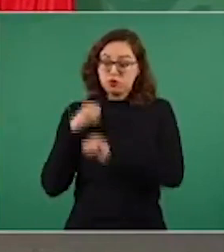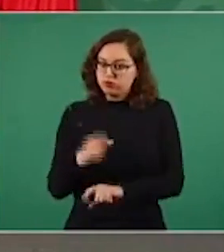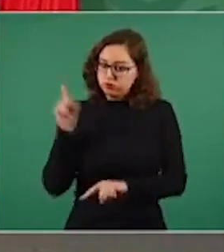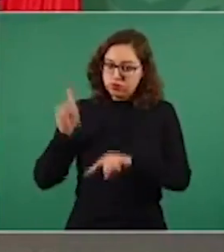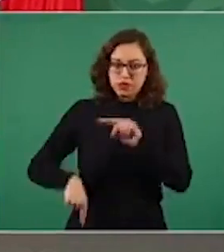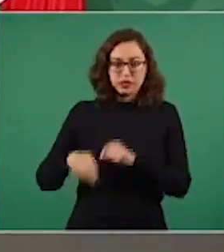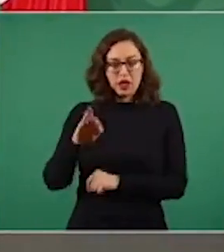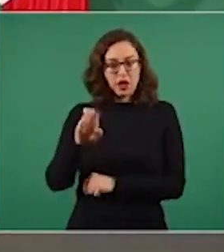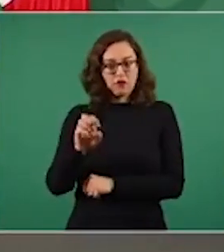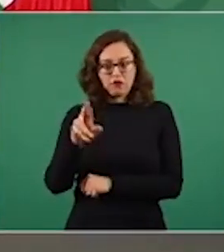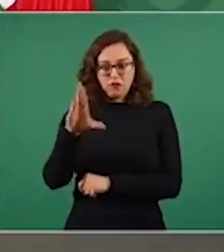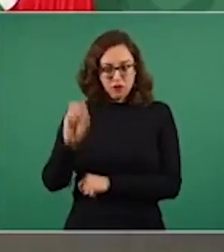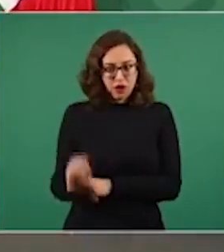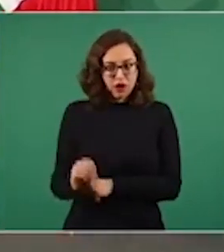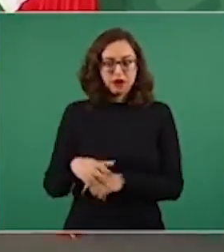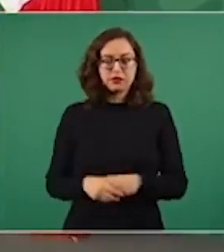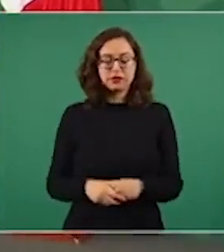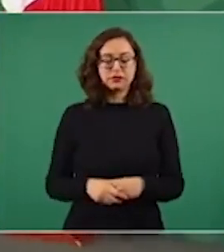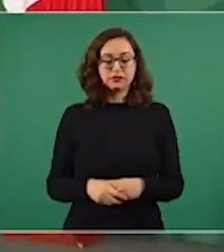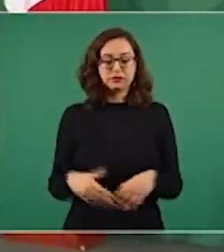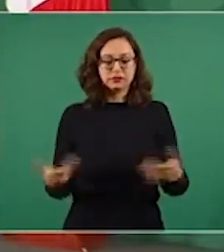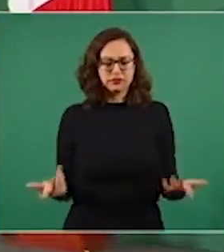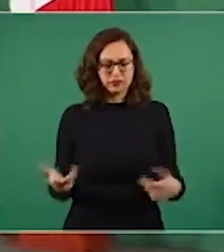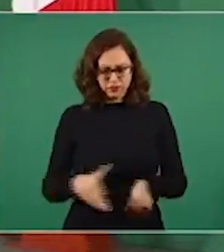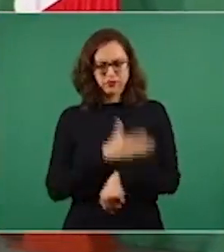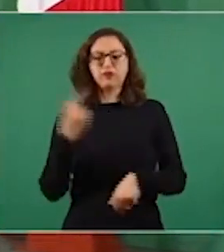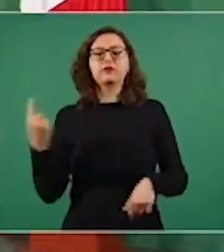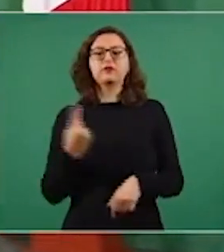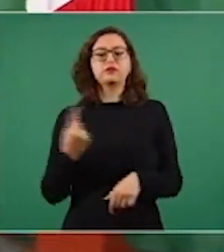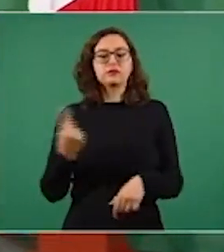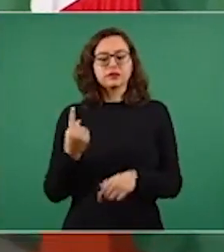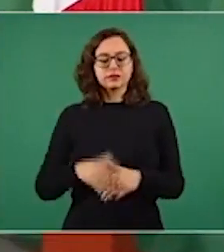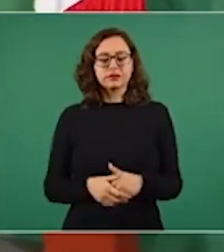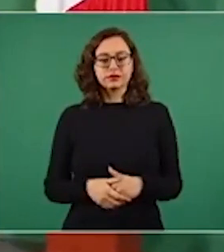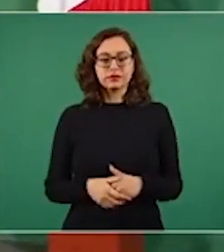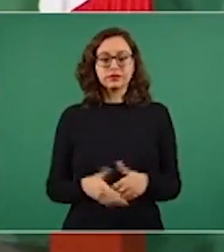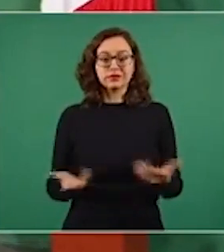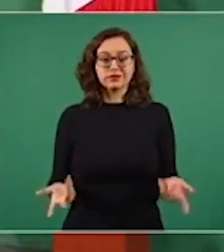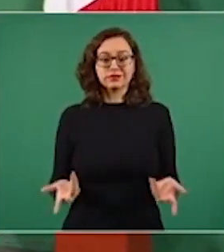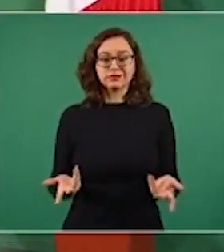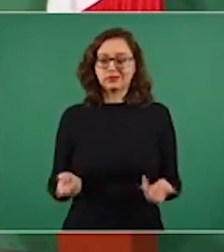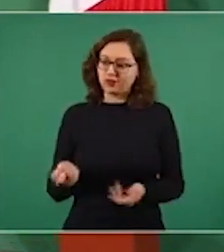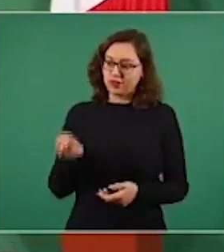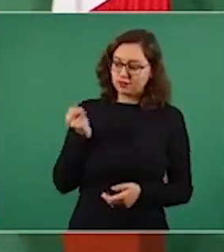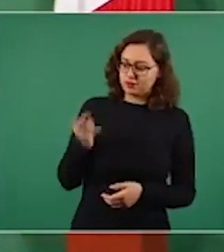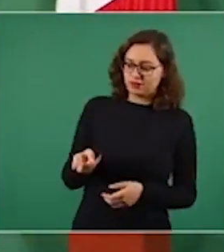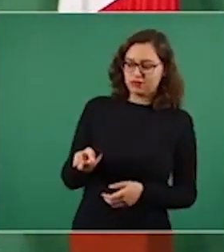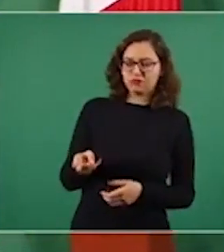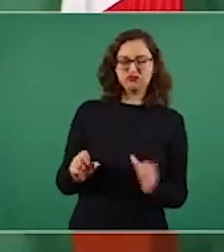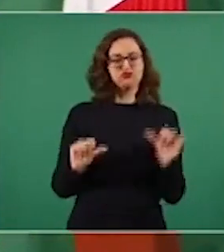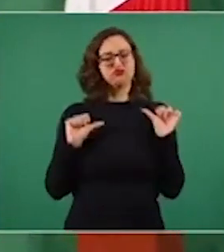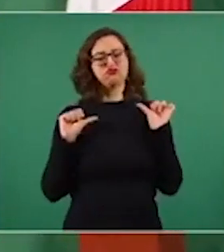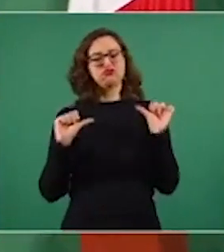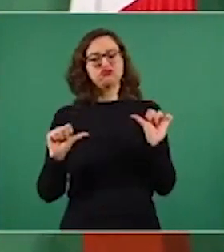porque de esa manera se acaban con los privilegios con los